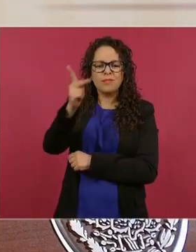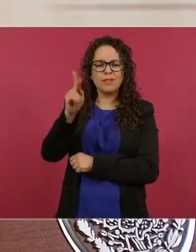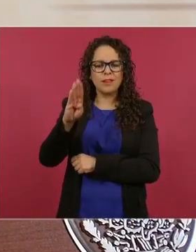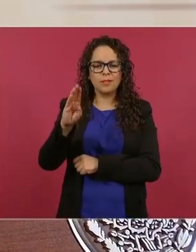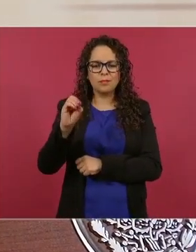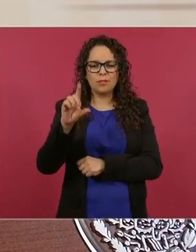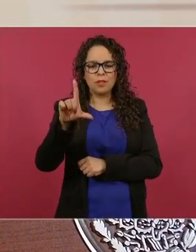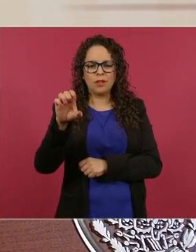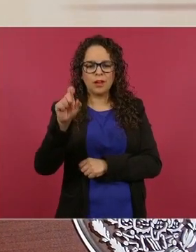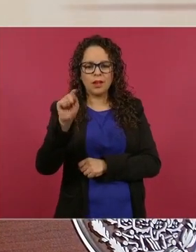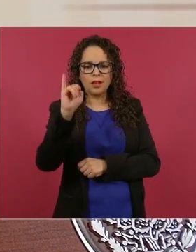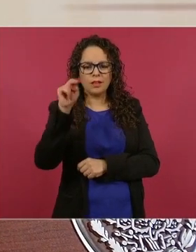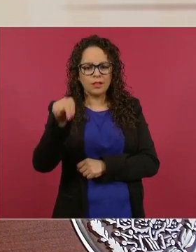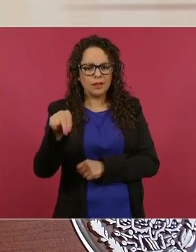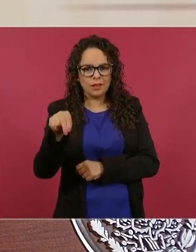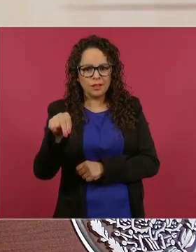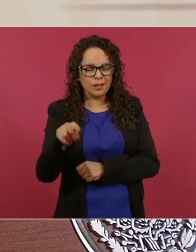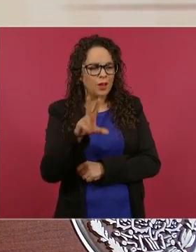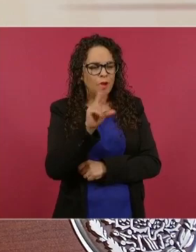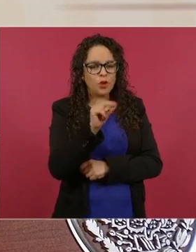Un comunicado.